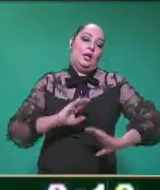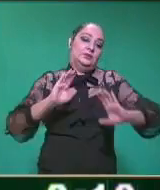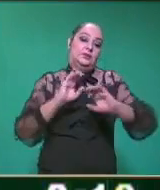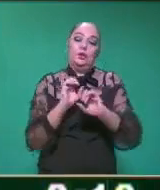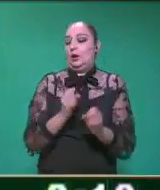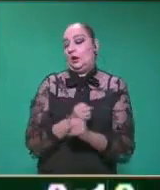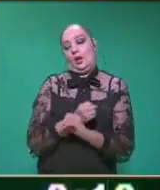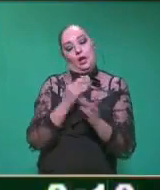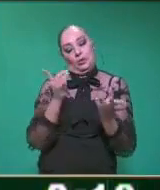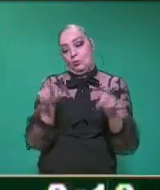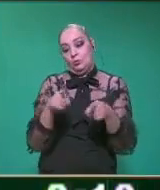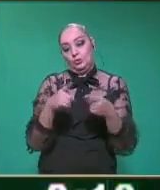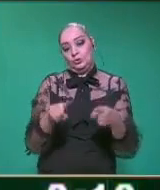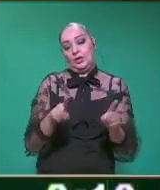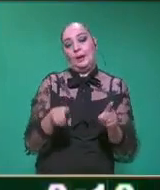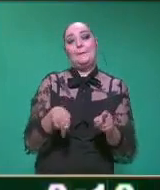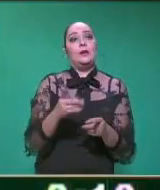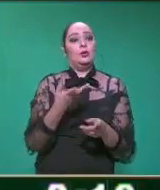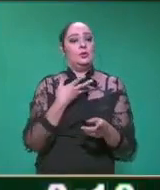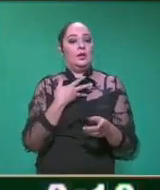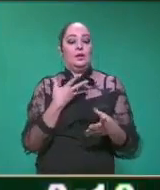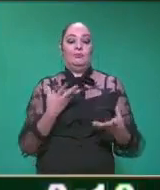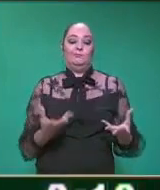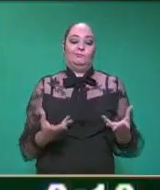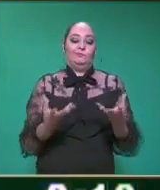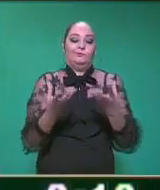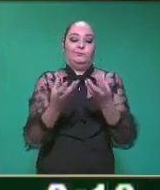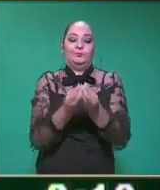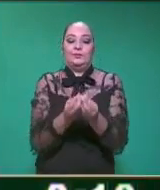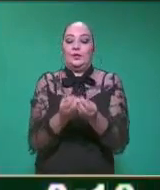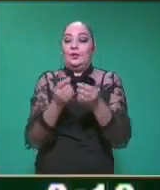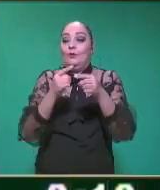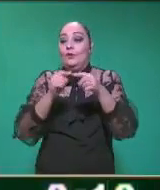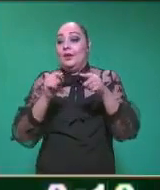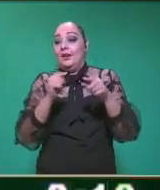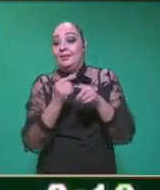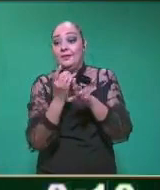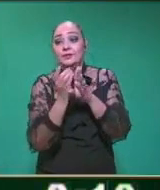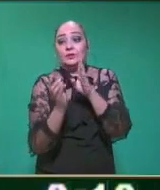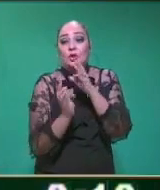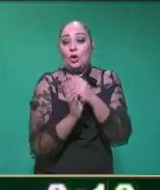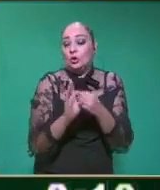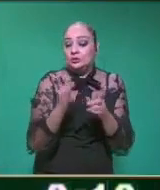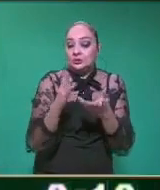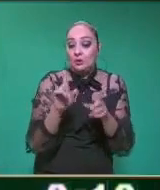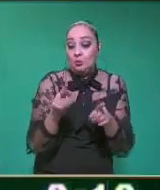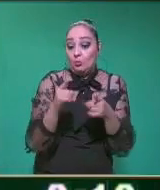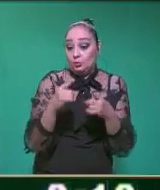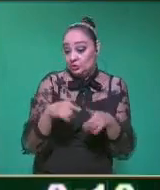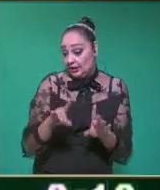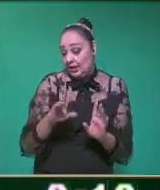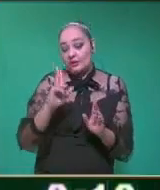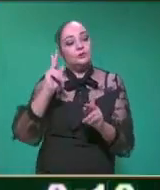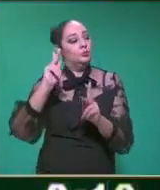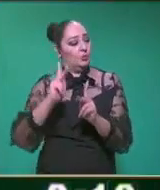música, que consiste en la combinación de elementos musicales y de sus partes. En otras palabras, la composición